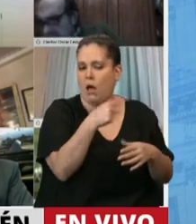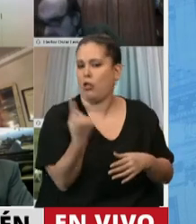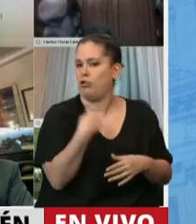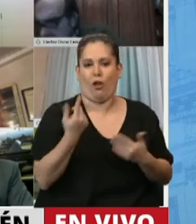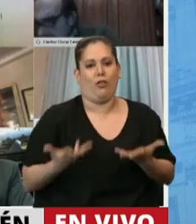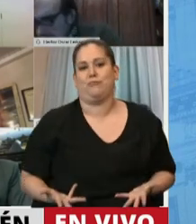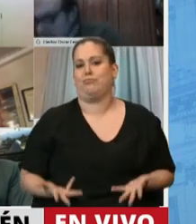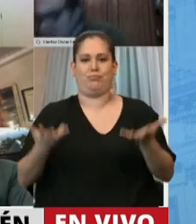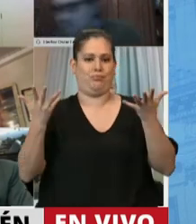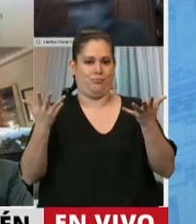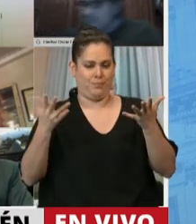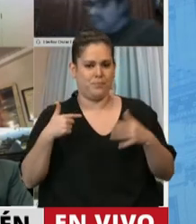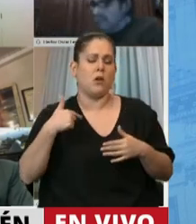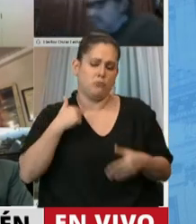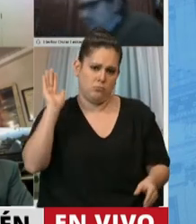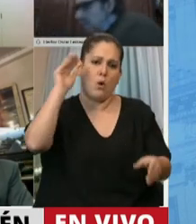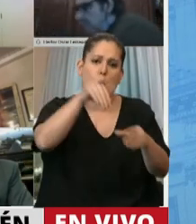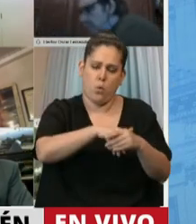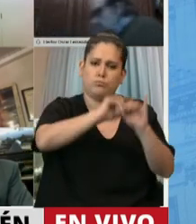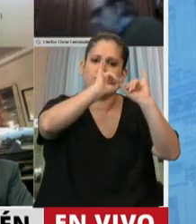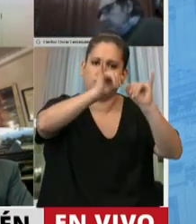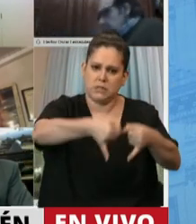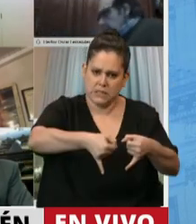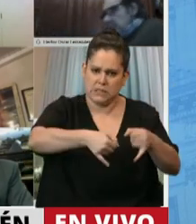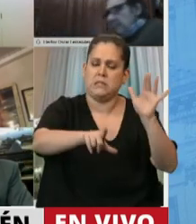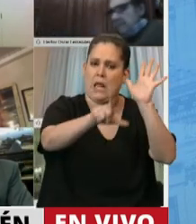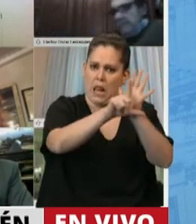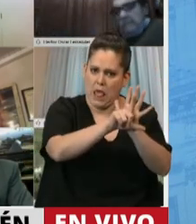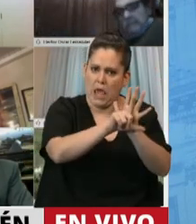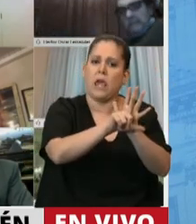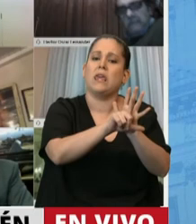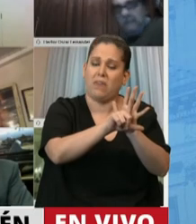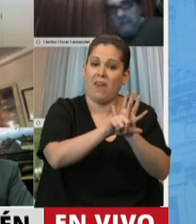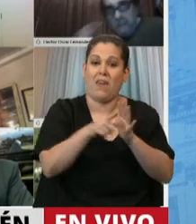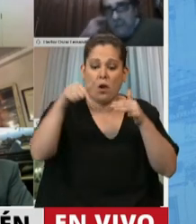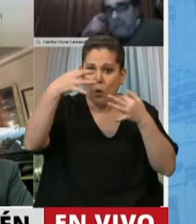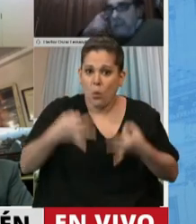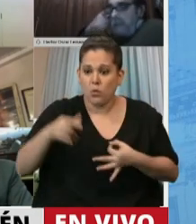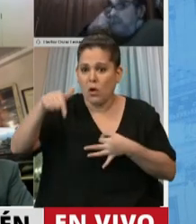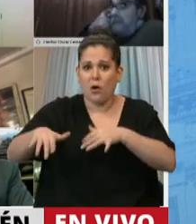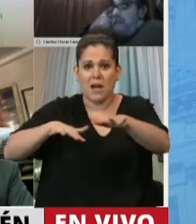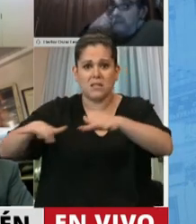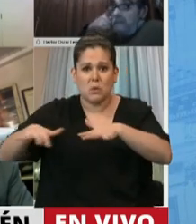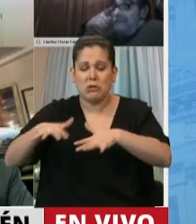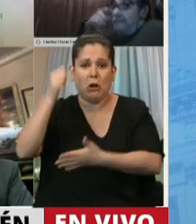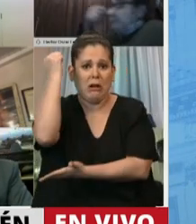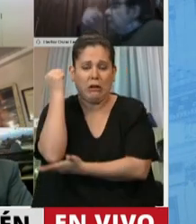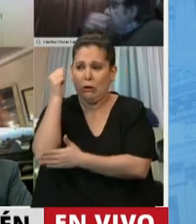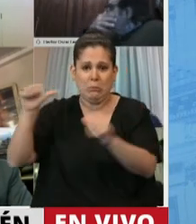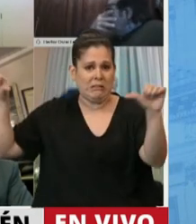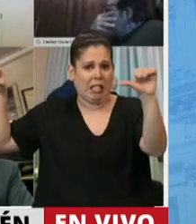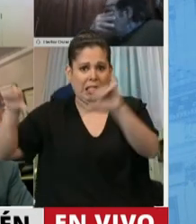crecemos todos. Acompaño con mi voto a este proyecto de ley que en el marco de la emergencia económica que estamos viviendo